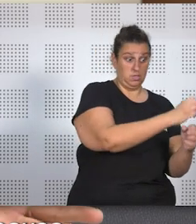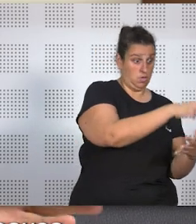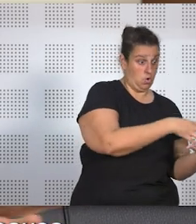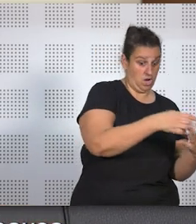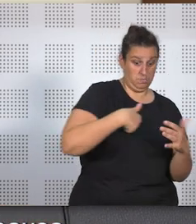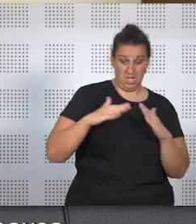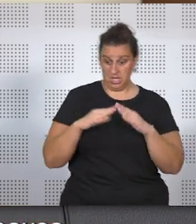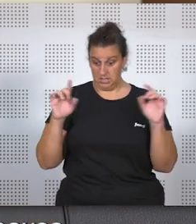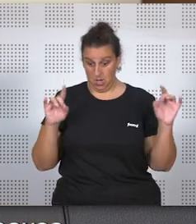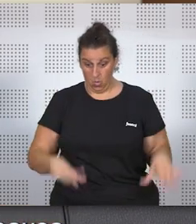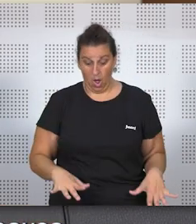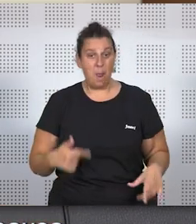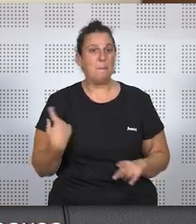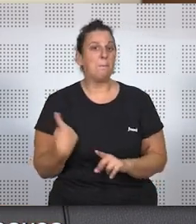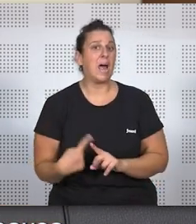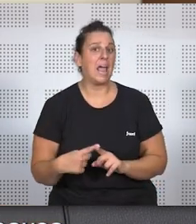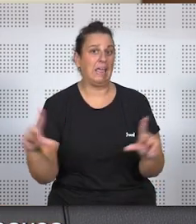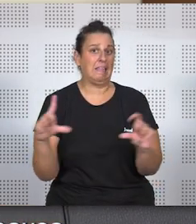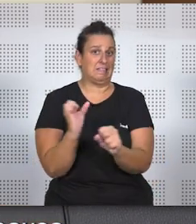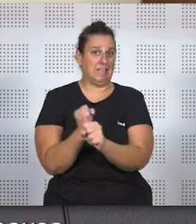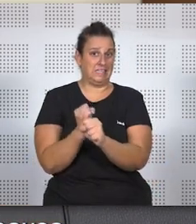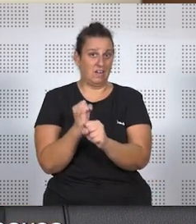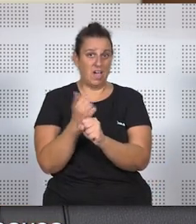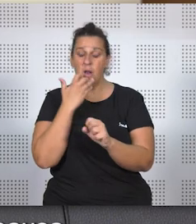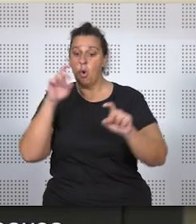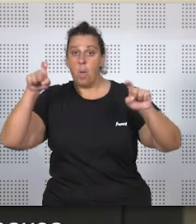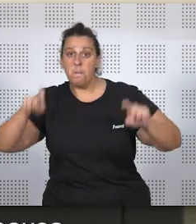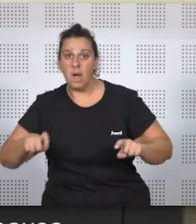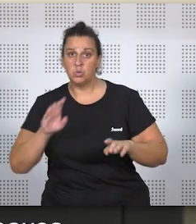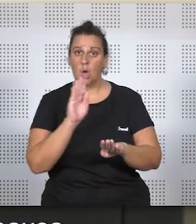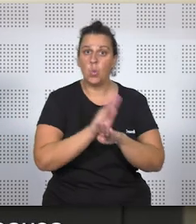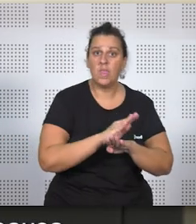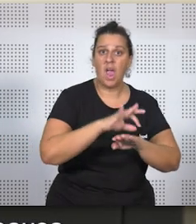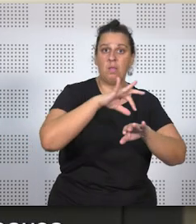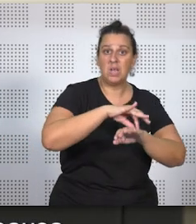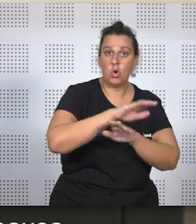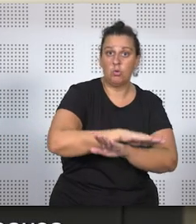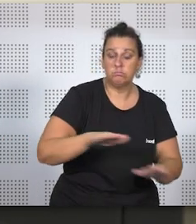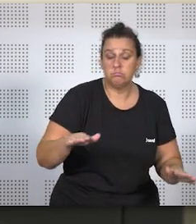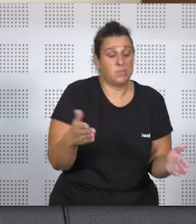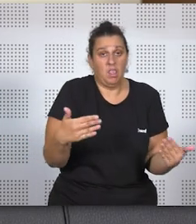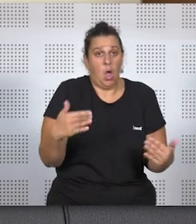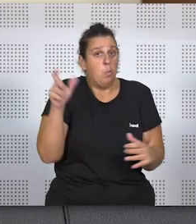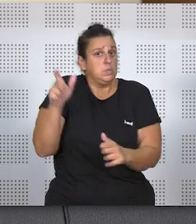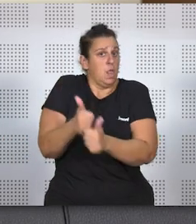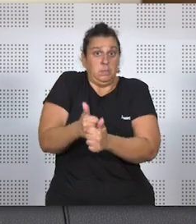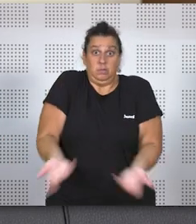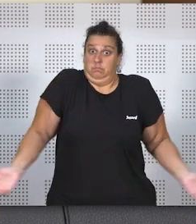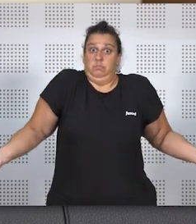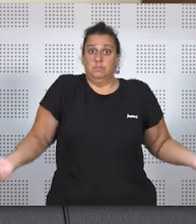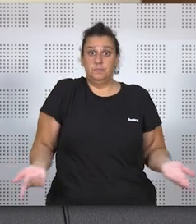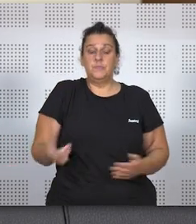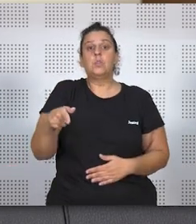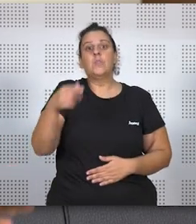teletrabajar porque no podré hacer una pausa para cuidar de ese menor enfermo y esa persona dependiente. Por eso es fundamental si